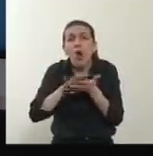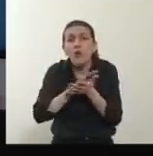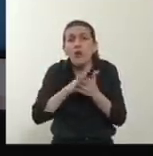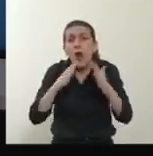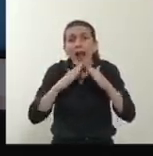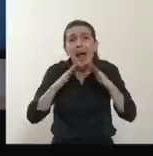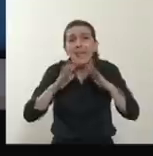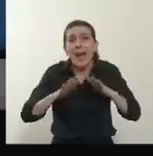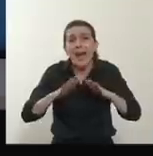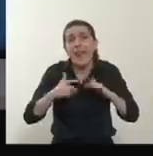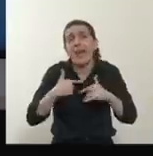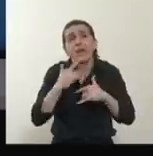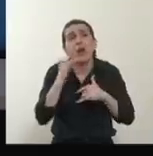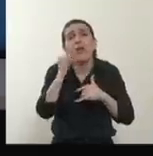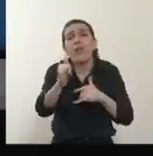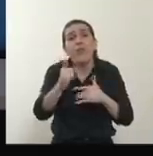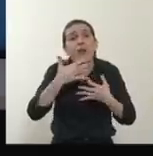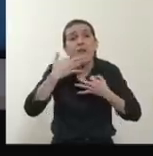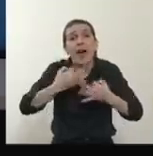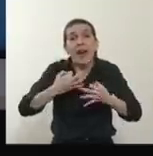solo les estoy diciendo la verdad.